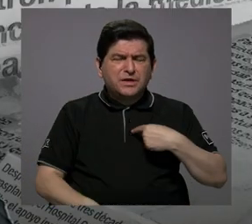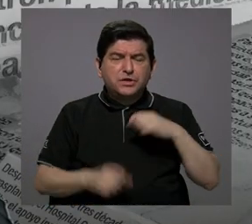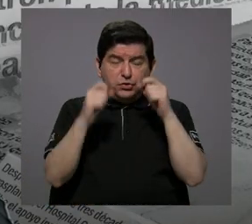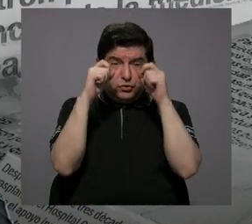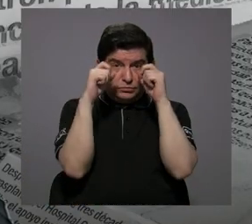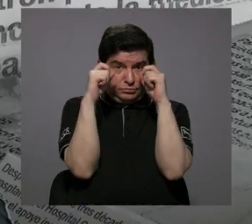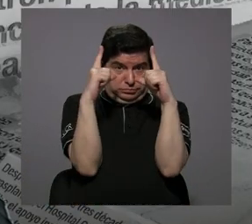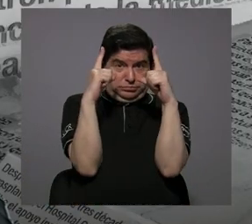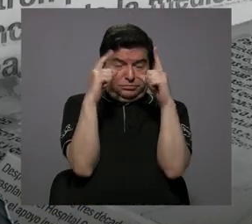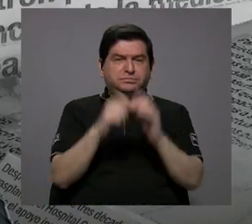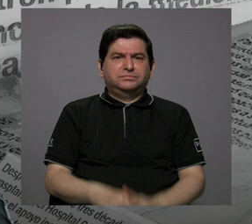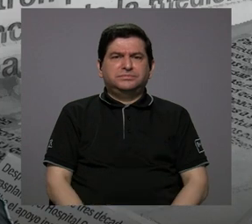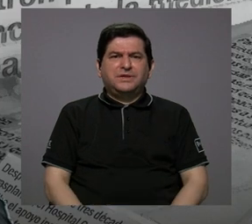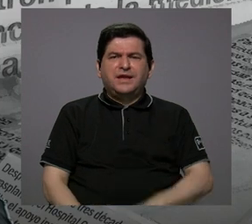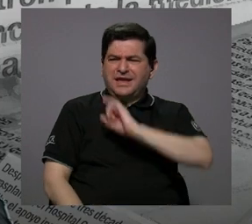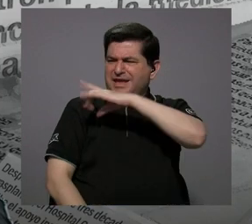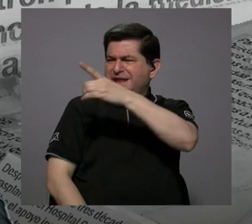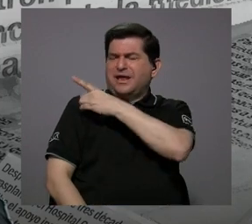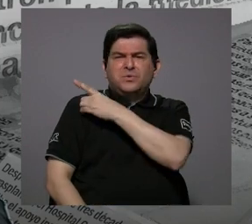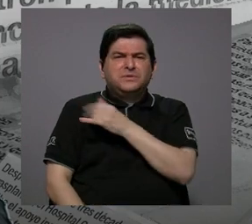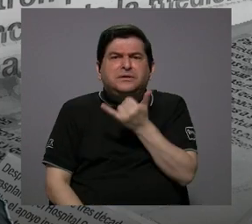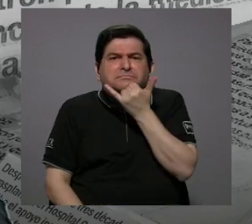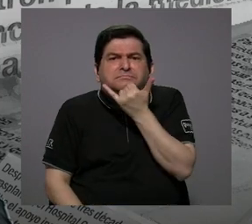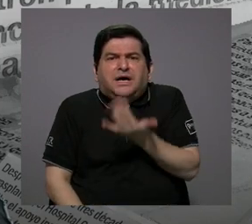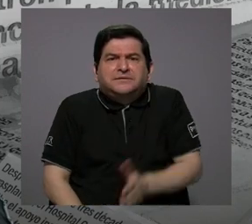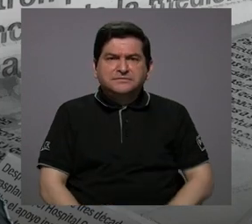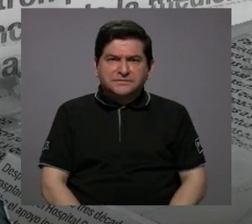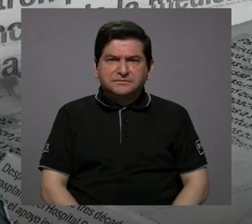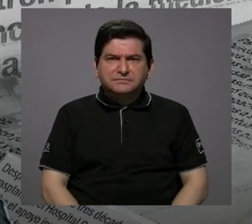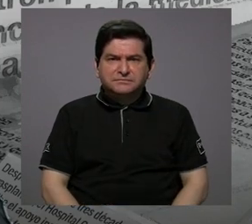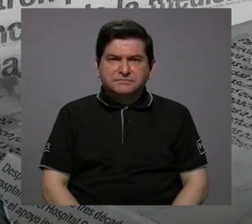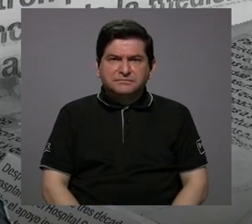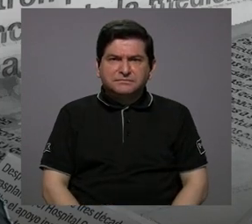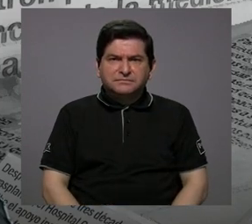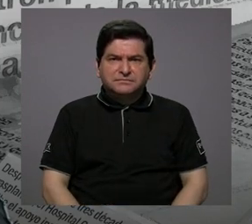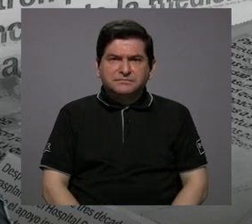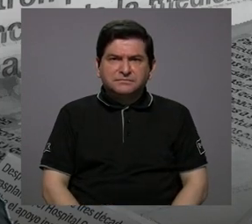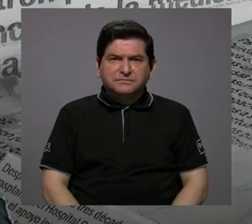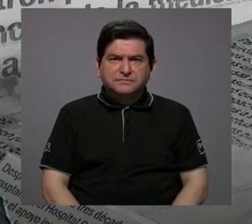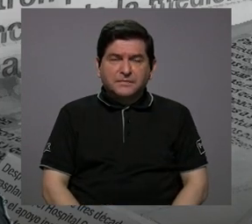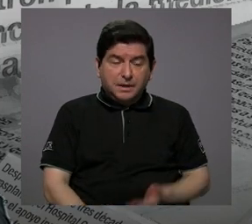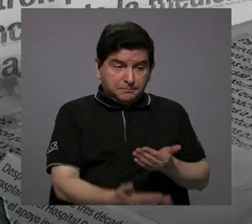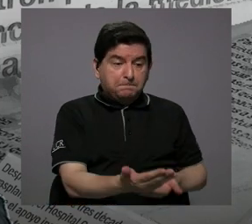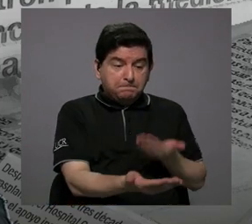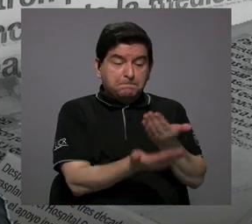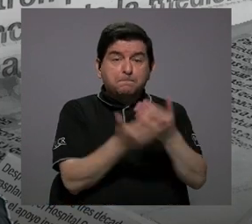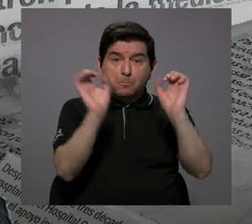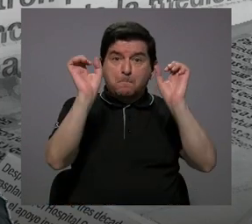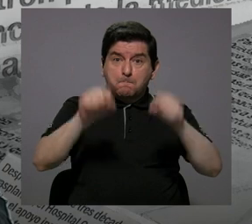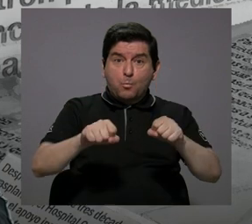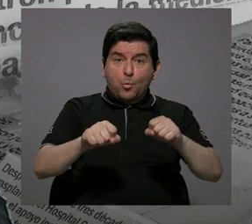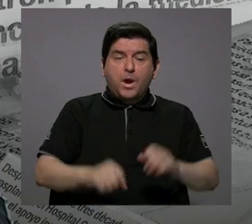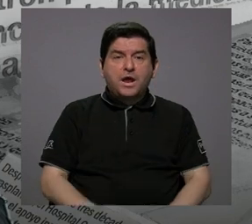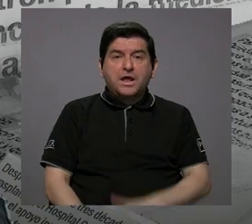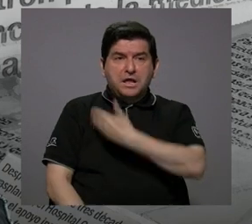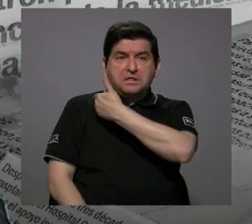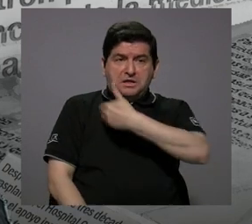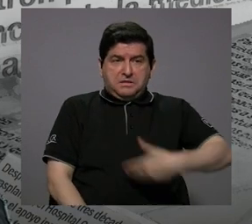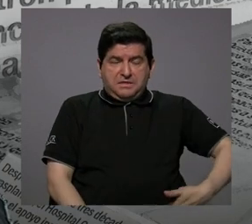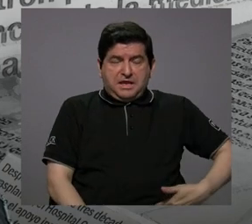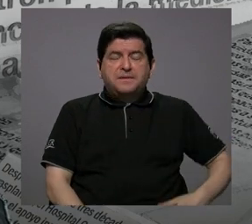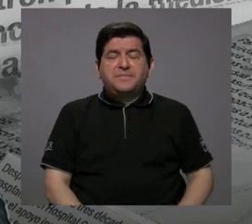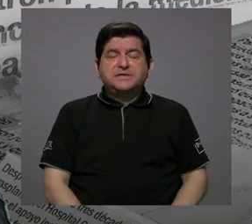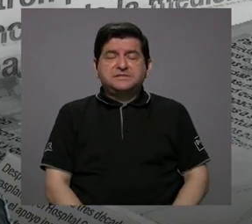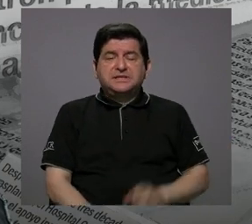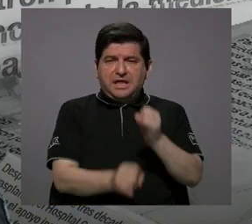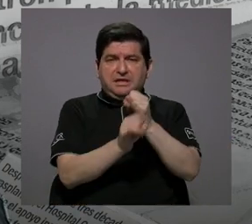sorprendida qué pasa con la Junta Directiva, porque si bien es cierto, la propuesta puede ser de la Presidenta Ejecutiva,